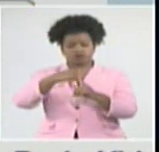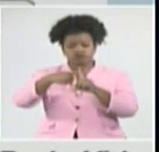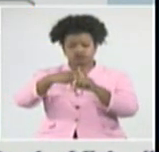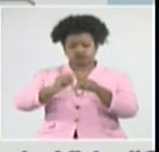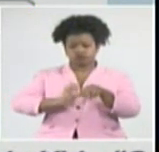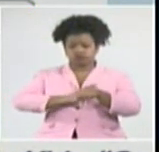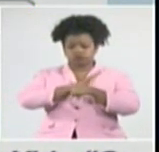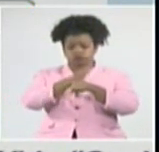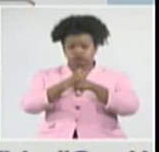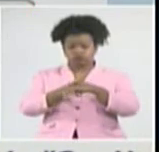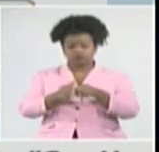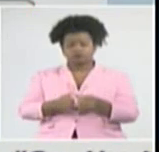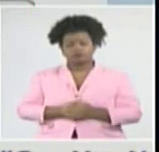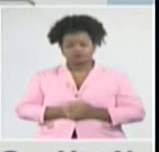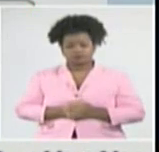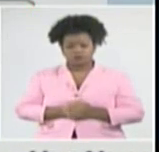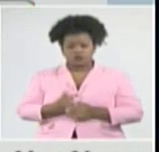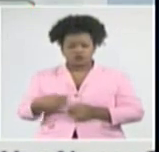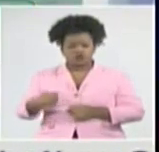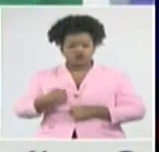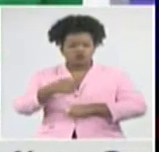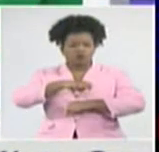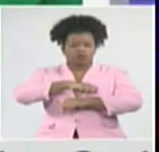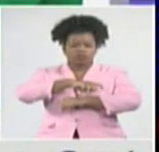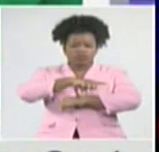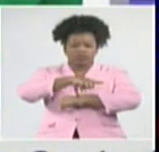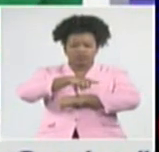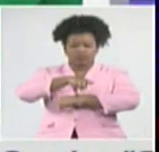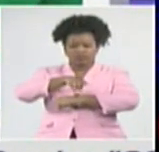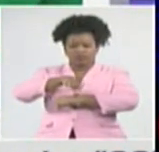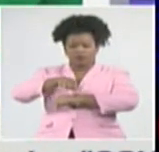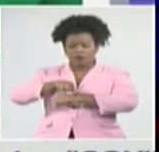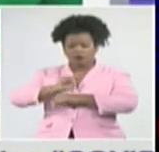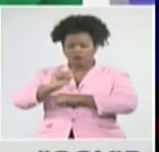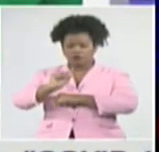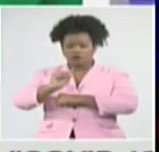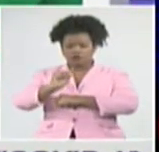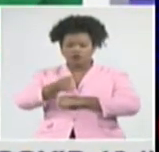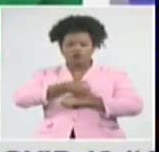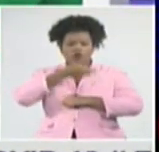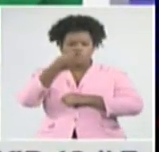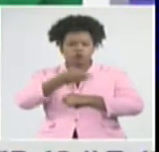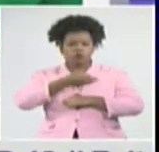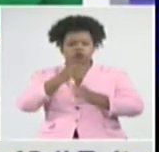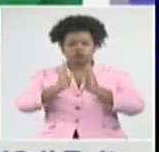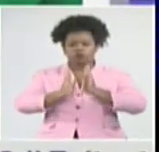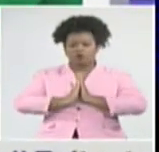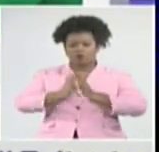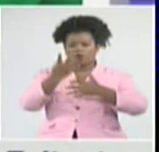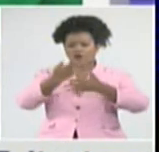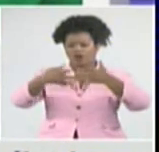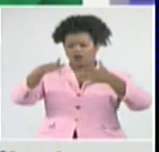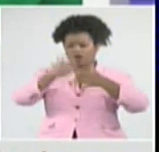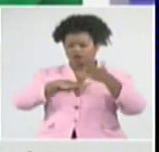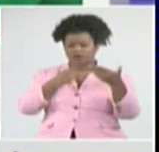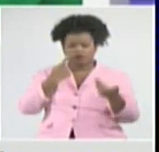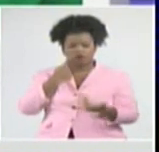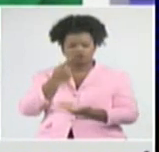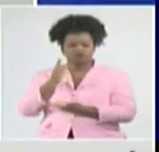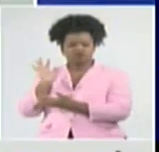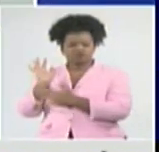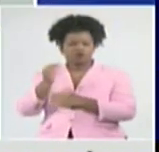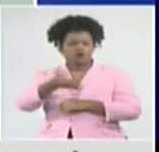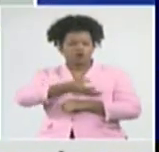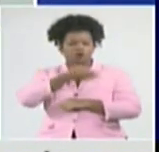Demoramos unos minutos en hacer un análisis. Y les pido que me pongan el gráfico que está ahí, teniendo en cuenta algunos